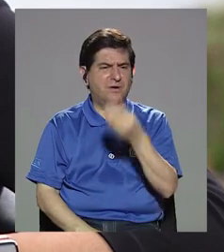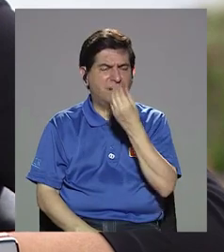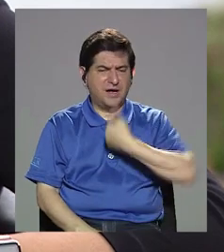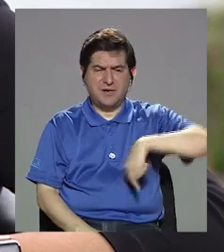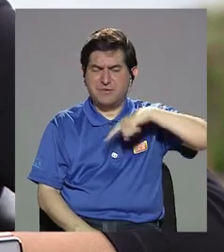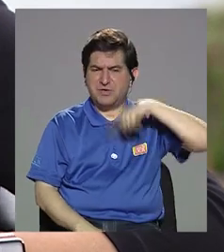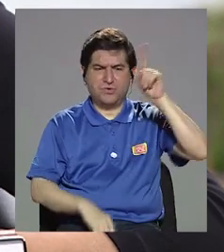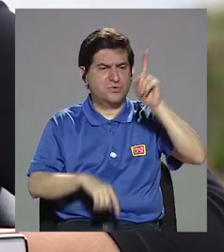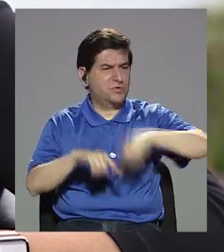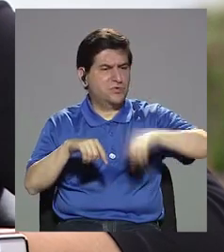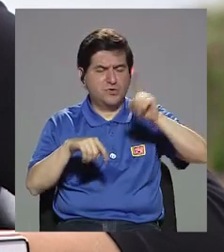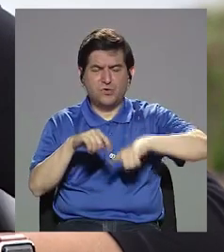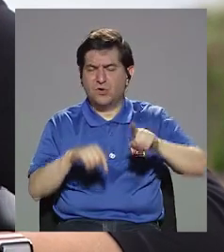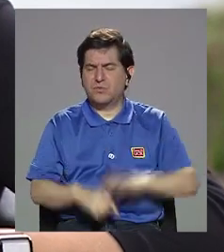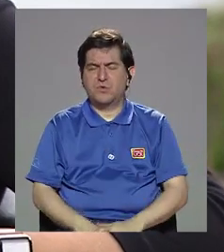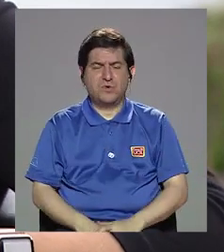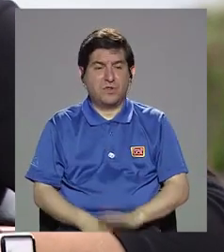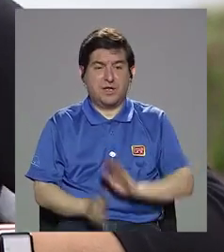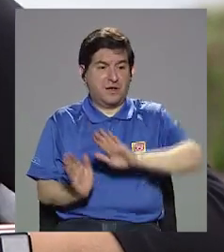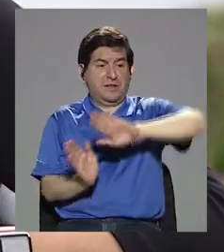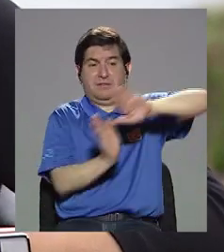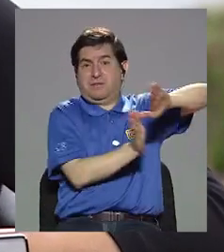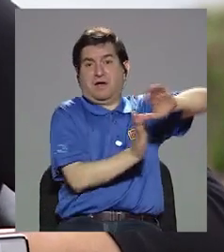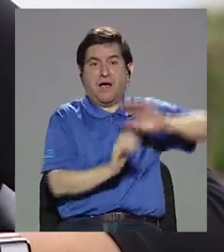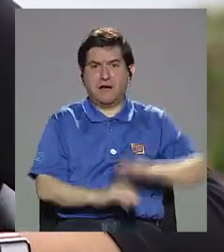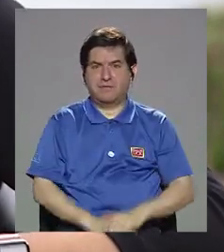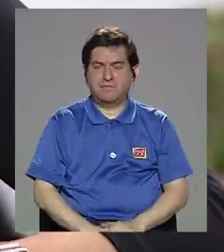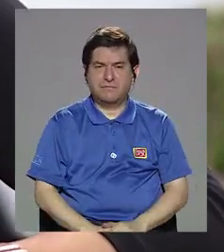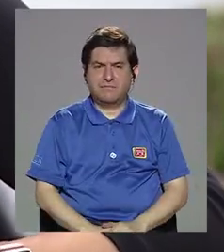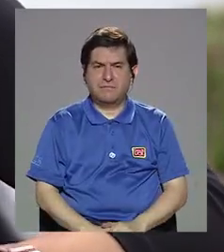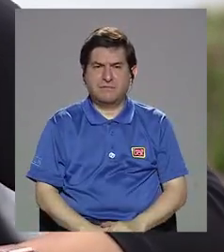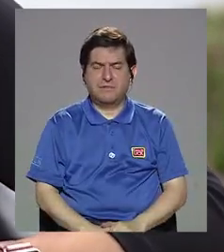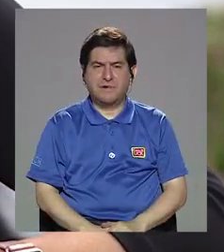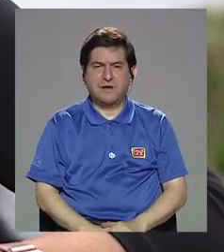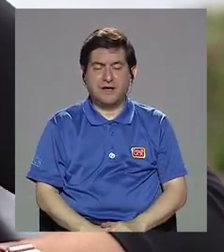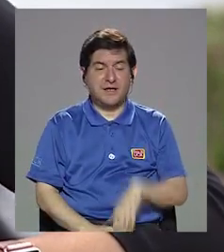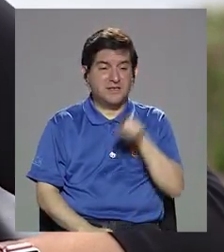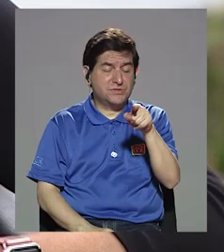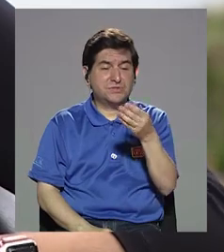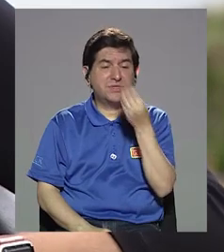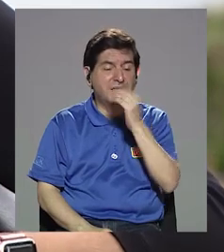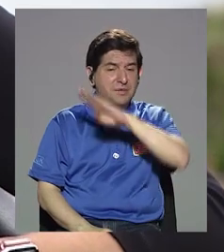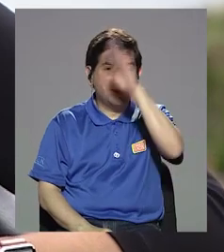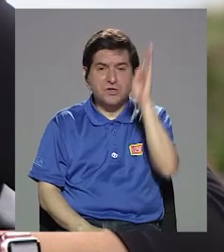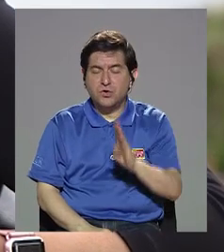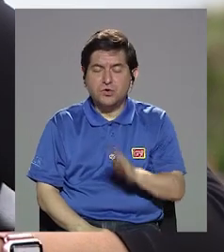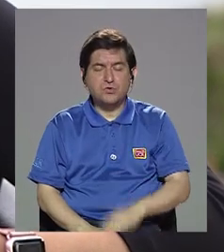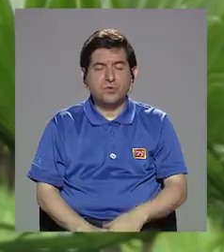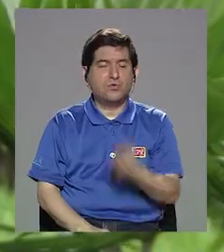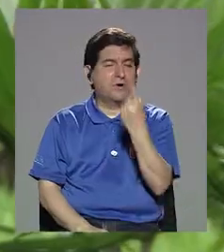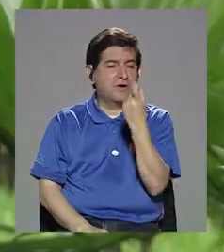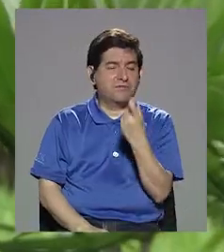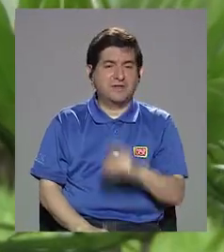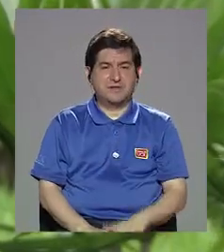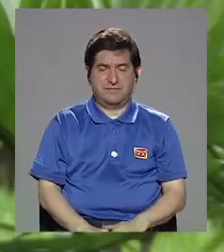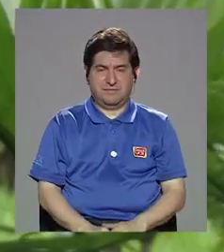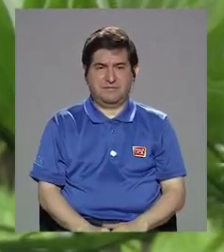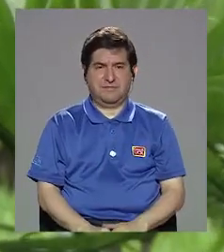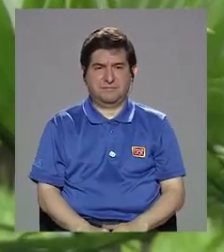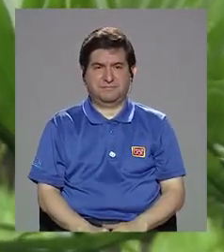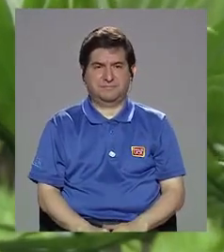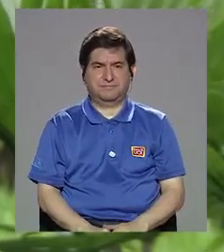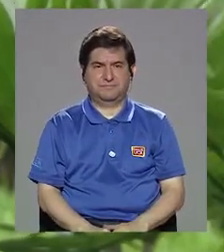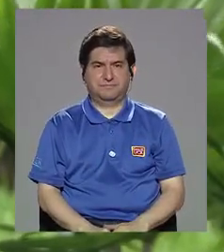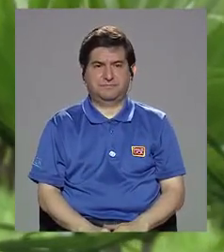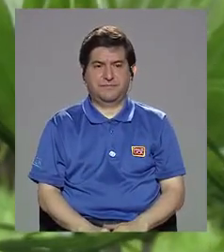no podríamos prescindir los costarricenses? O sea, ¿cuáles son los que no tenemos que sacar nunca? Nunca de la dieta.